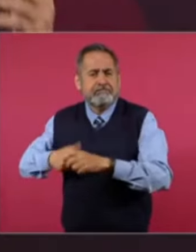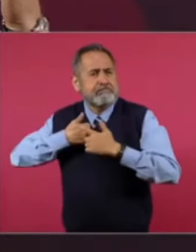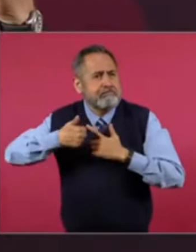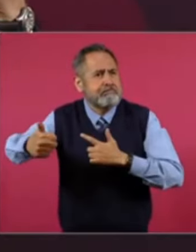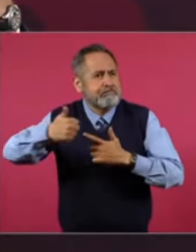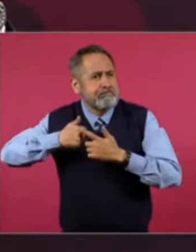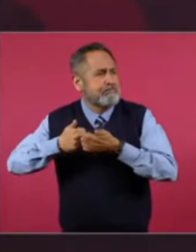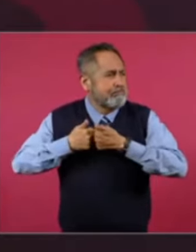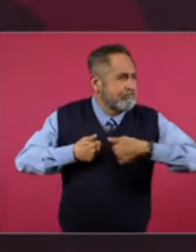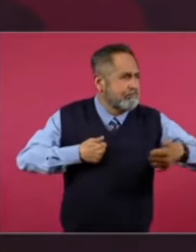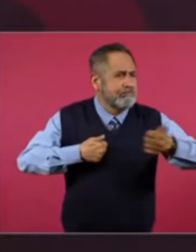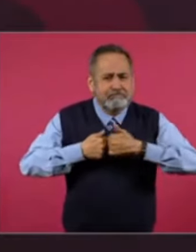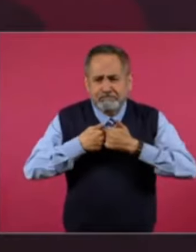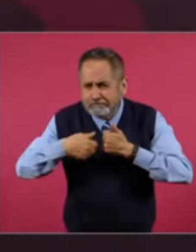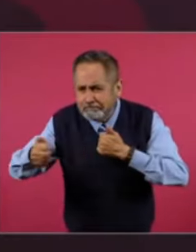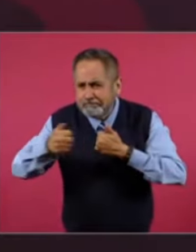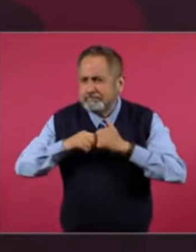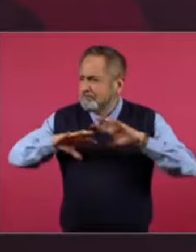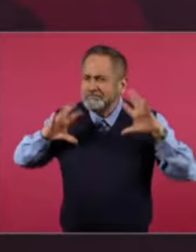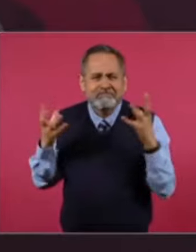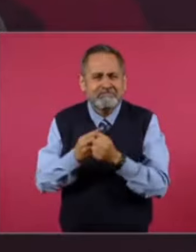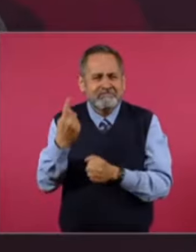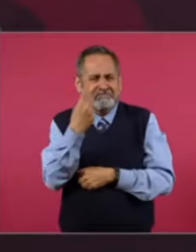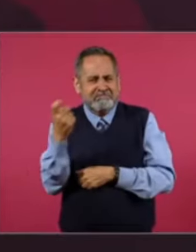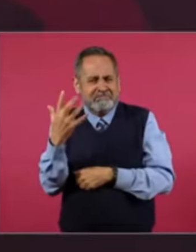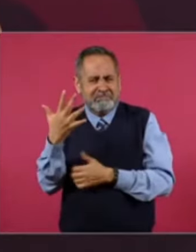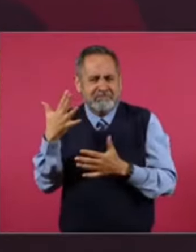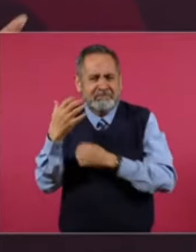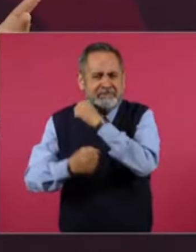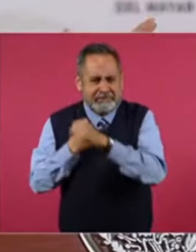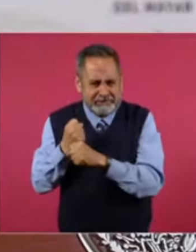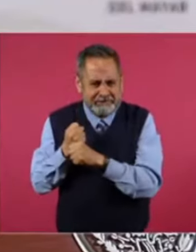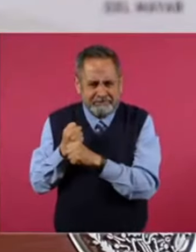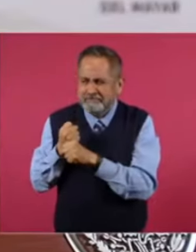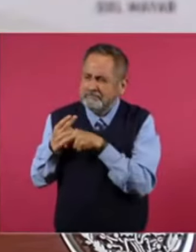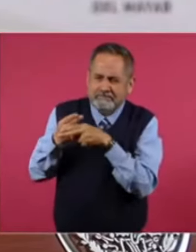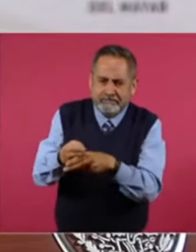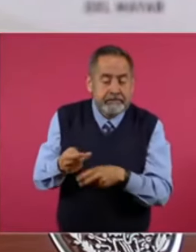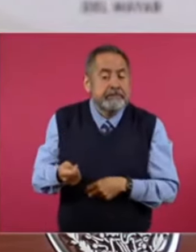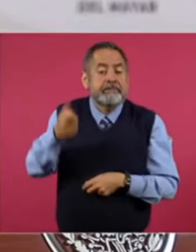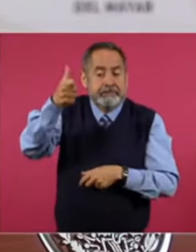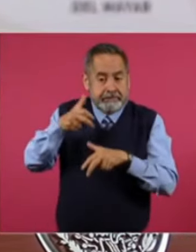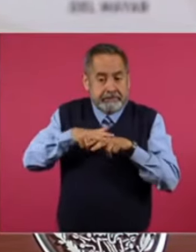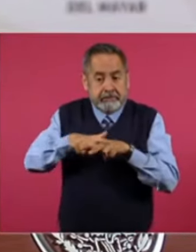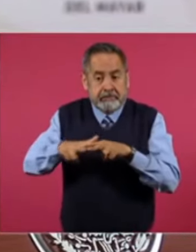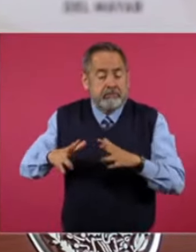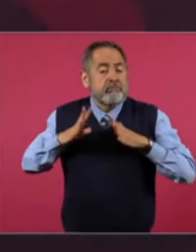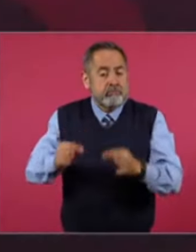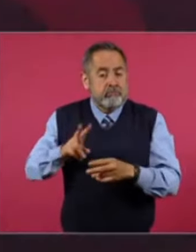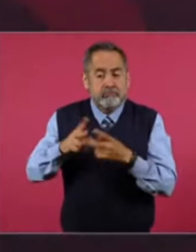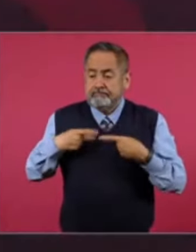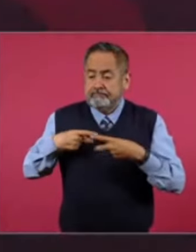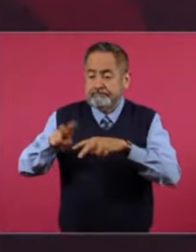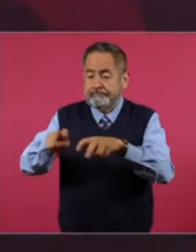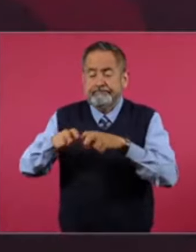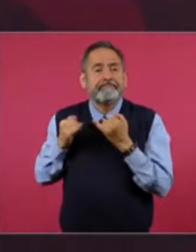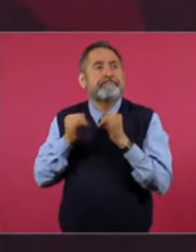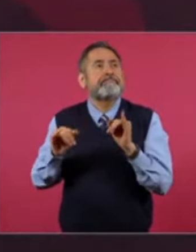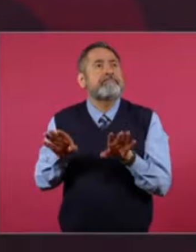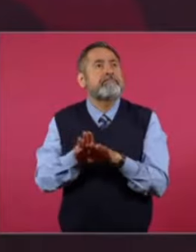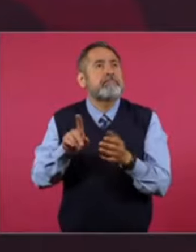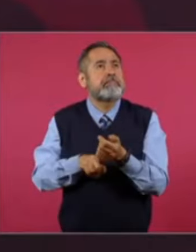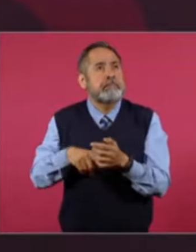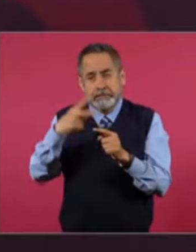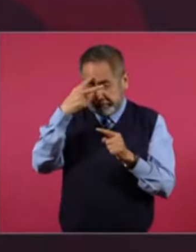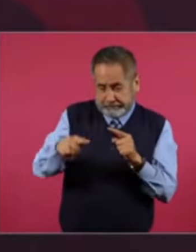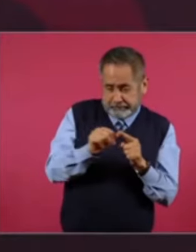Ciento. Cincuenta años. Más. Porque el primer. Tren. De pasajeros. se inauguró. Fue el